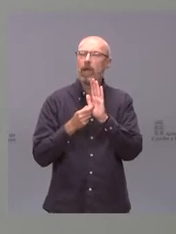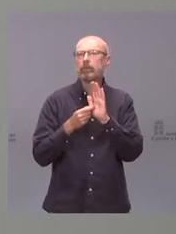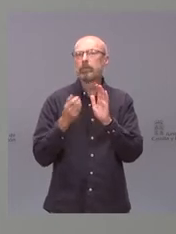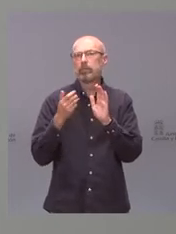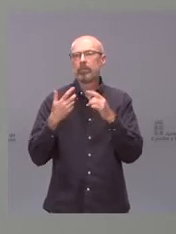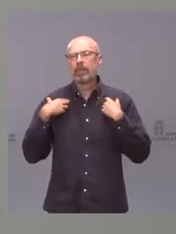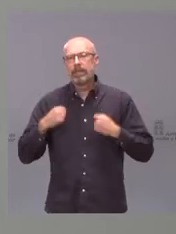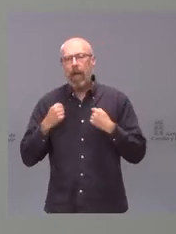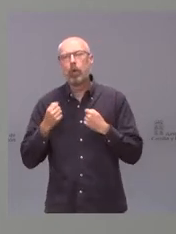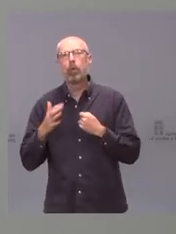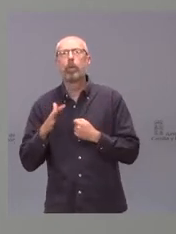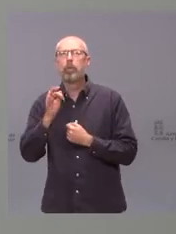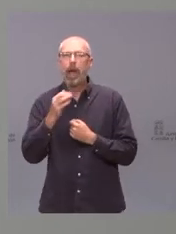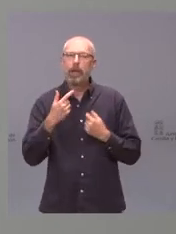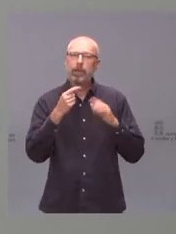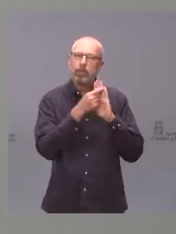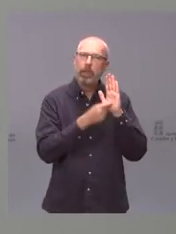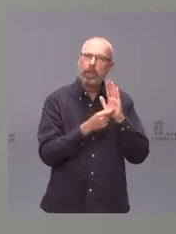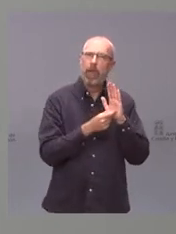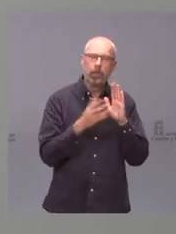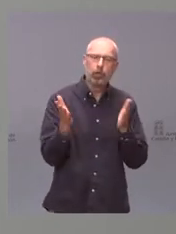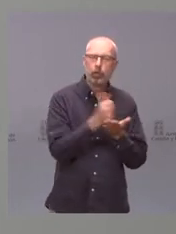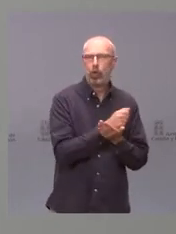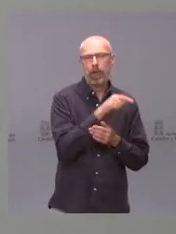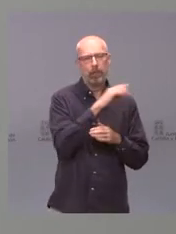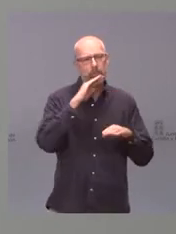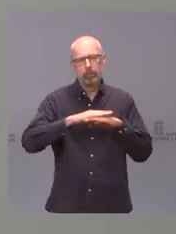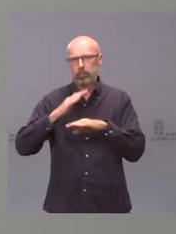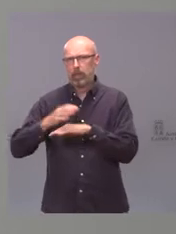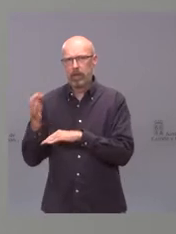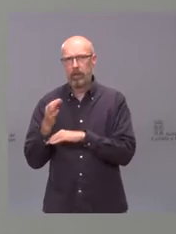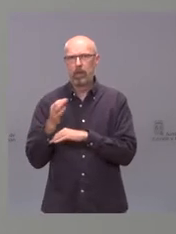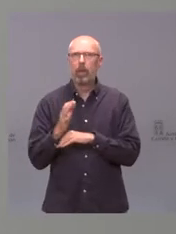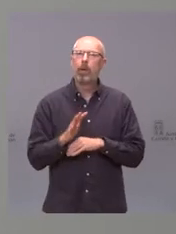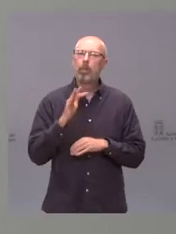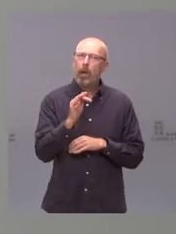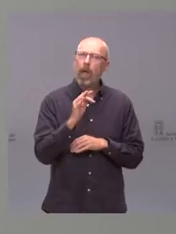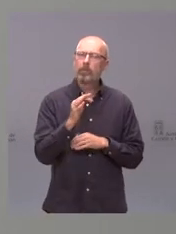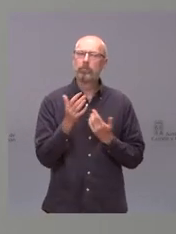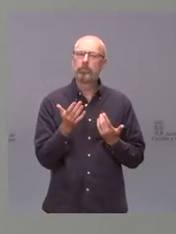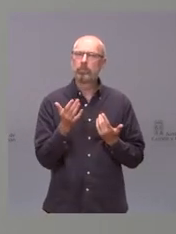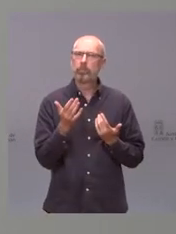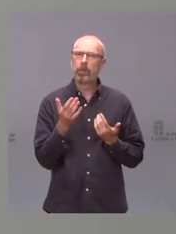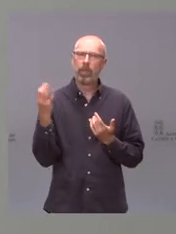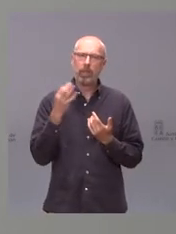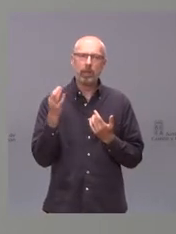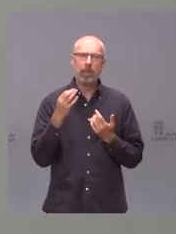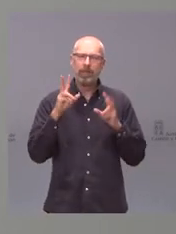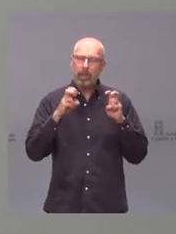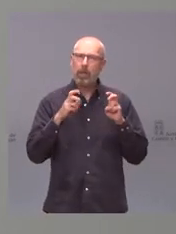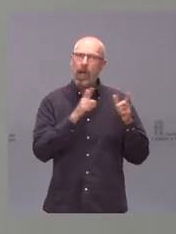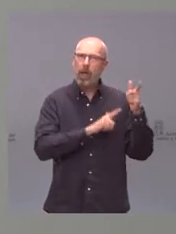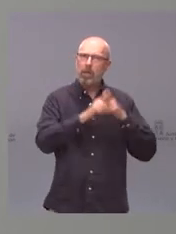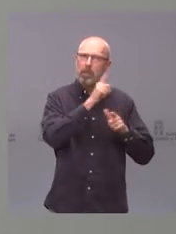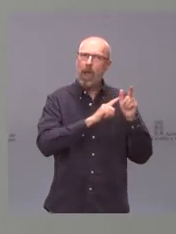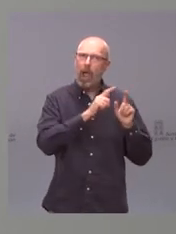importantes estas medidas no sanitarias, pero las debemos de acompañar de todo lo que signifique limitar movilidad y